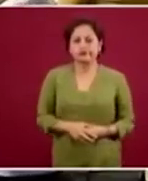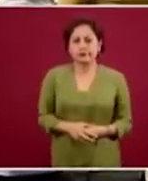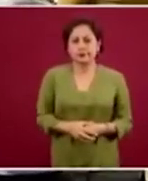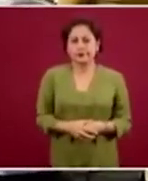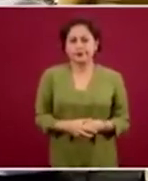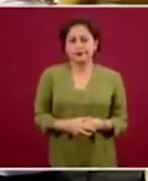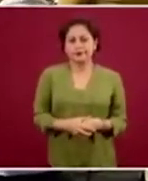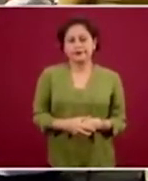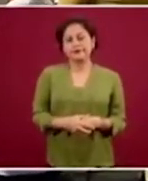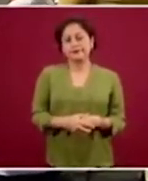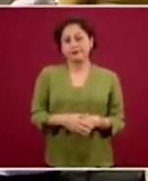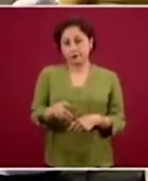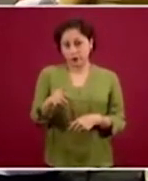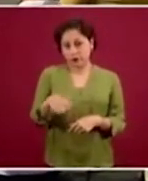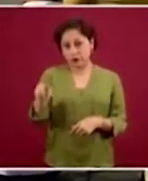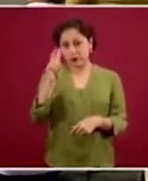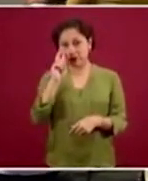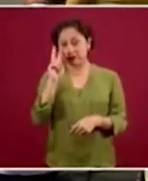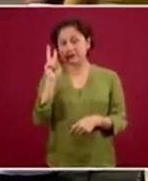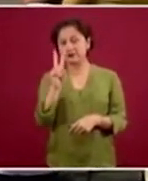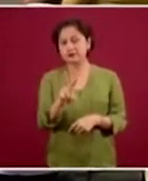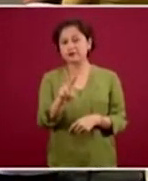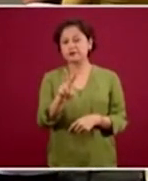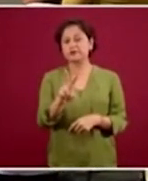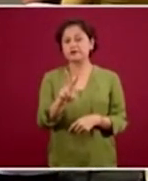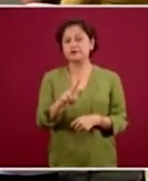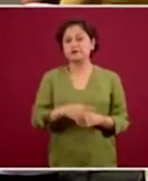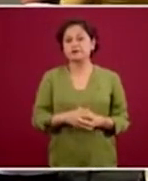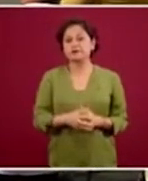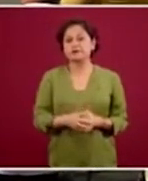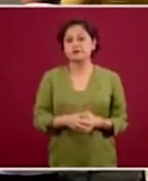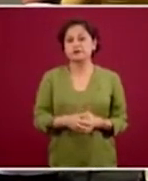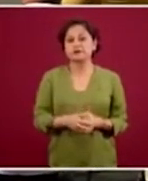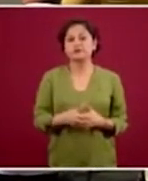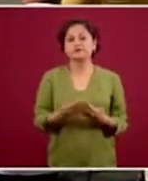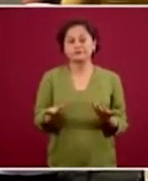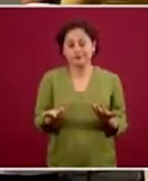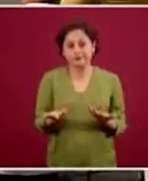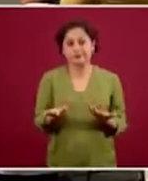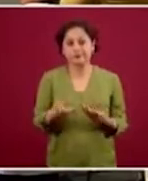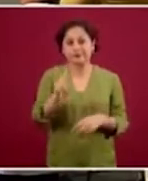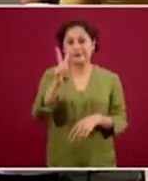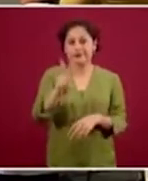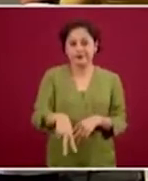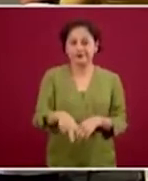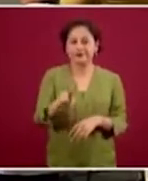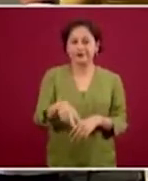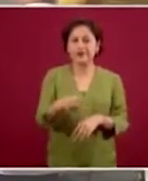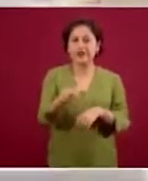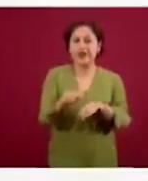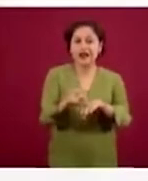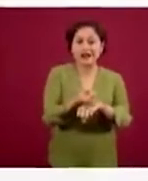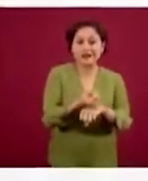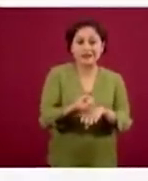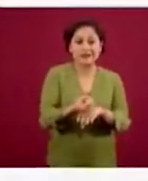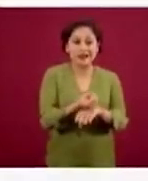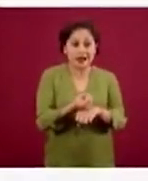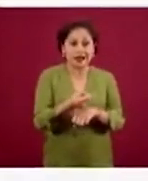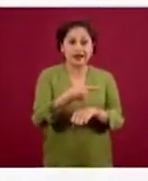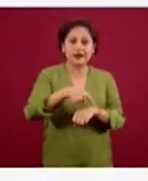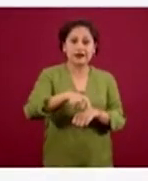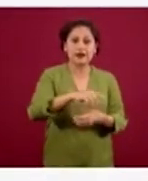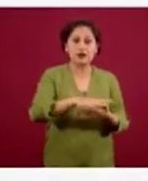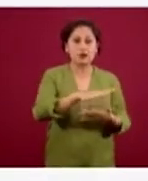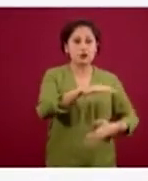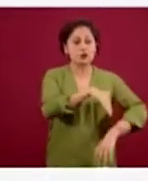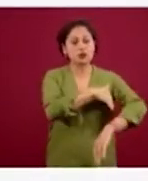Como ustedes pueden ver entonces, se presentan retos en el Sistema Nacional de Sangre y son retos que